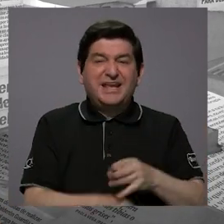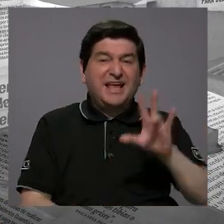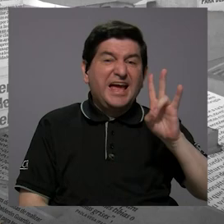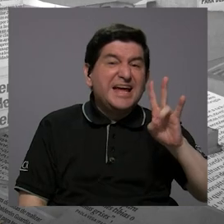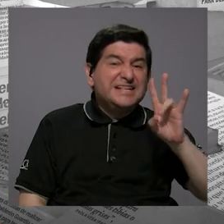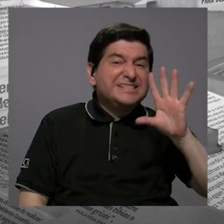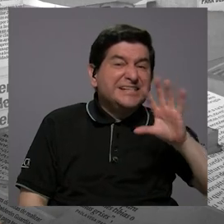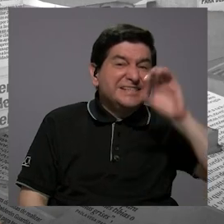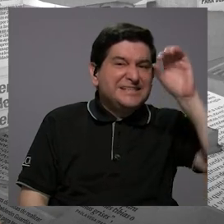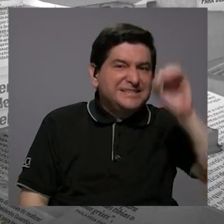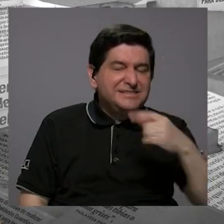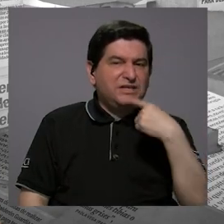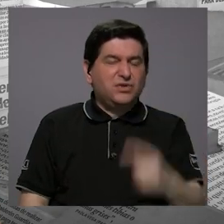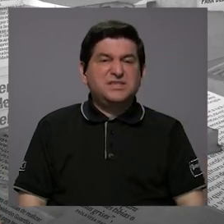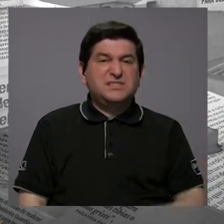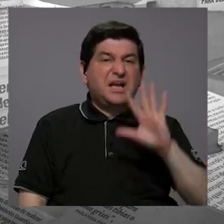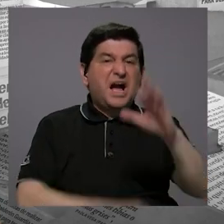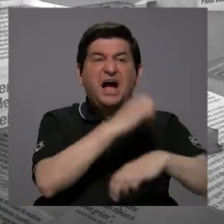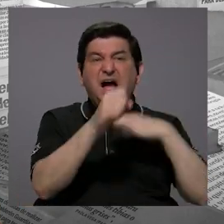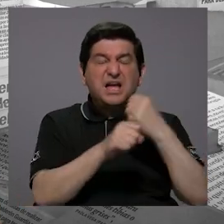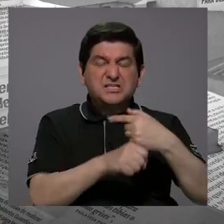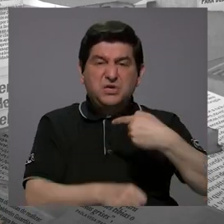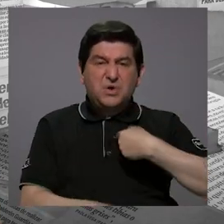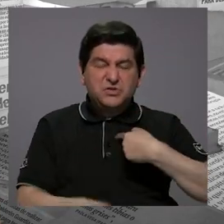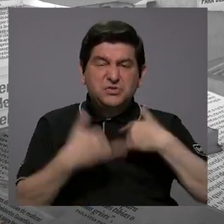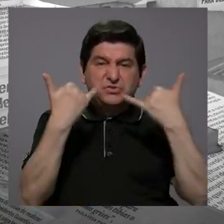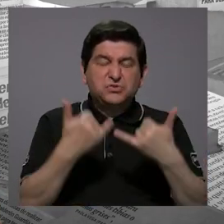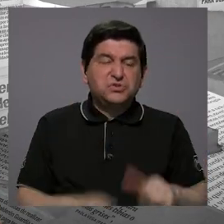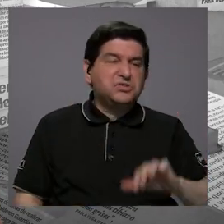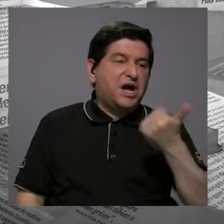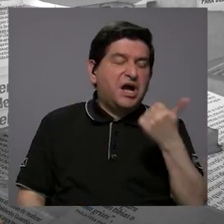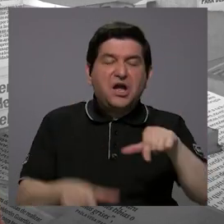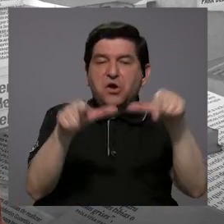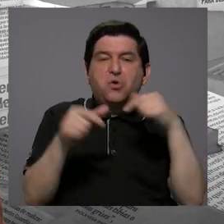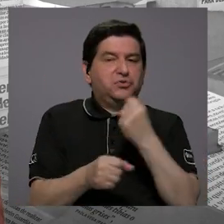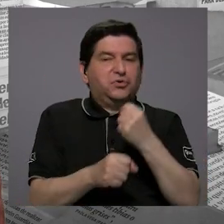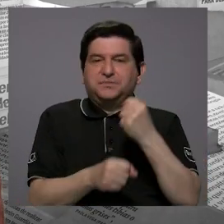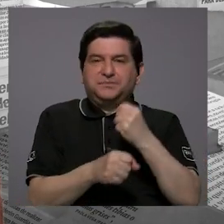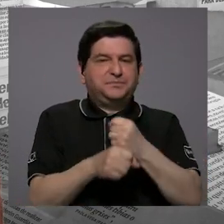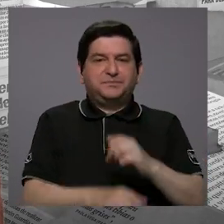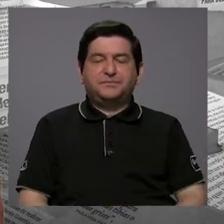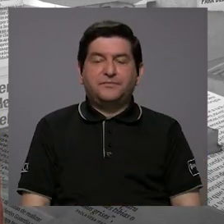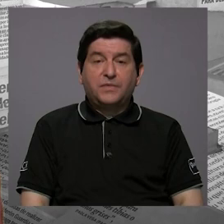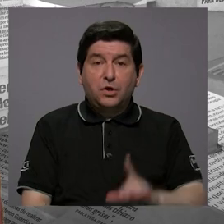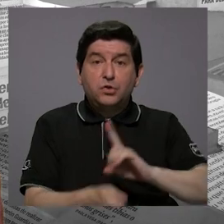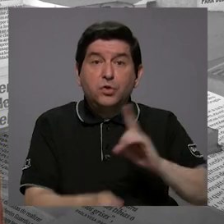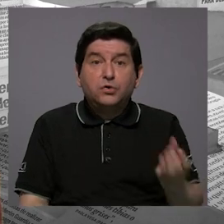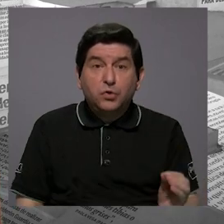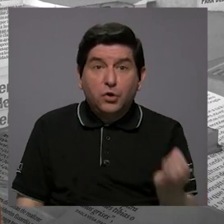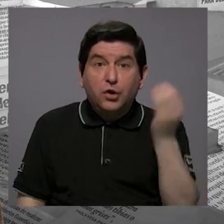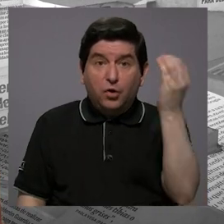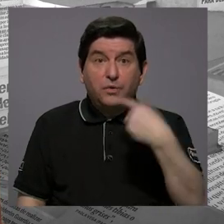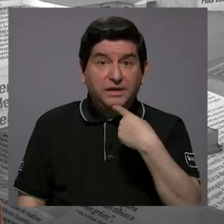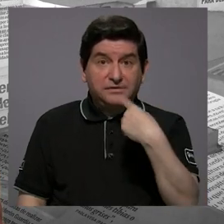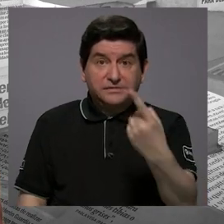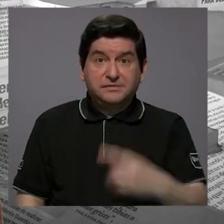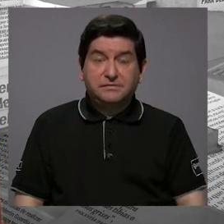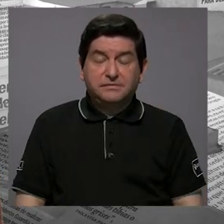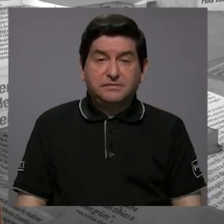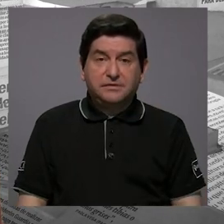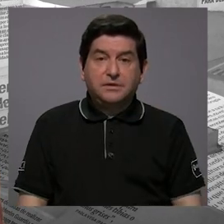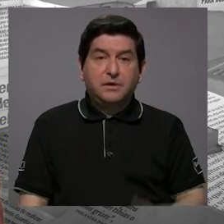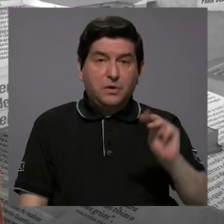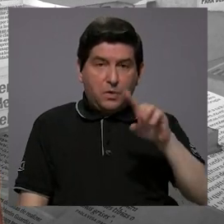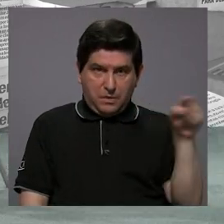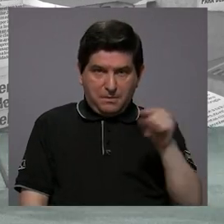75%, dicen de aquí a cinco años van a buscar qué hacer. Y vea usted que incluso médicos muy jóvenes, de estos que yo le digo que a